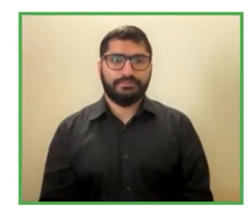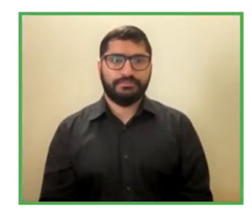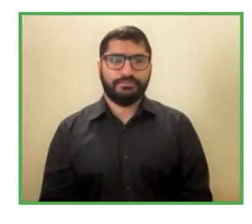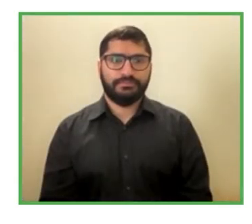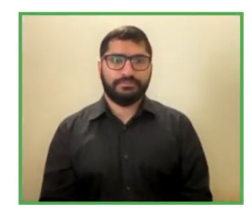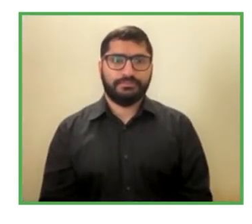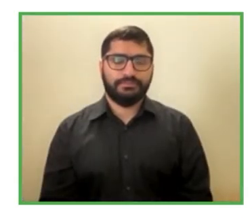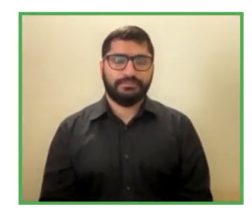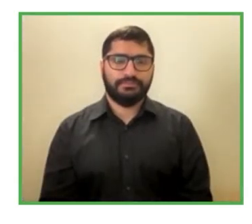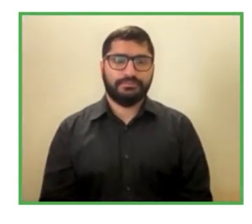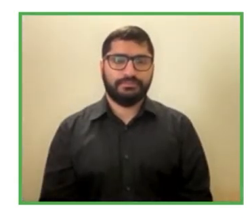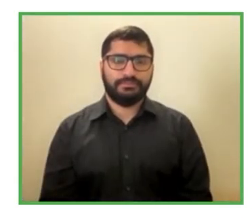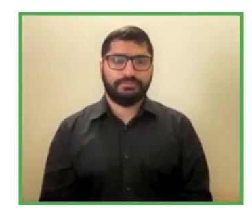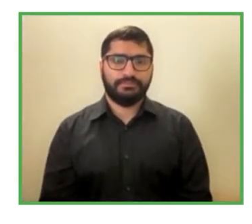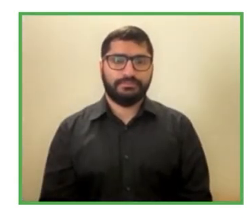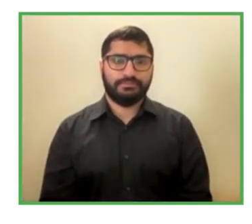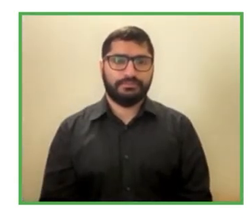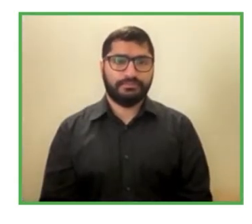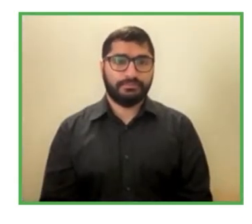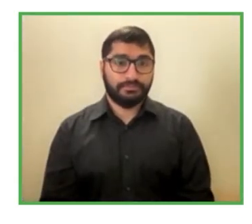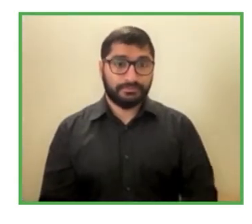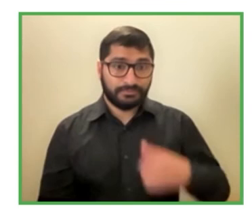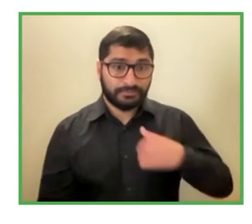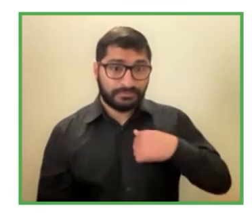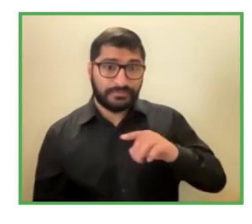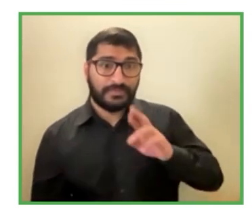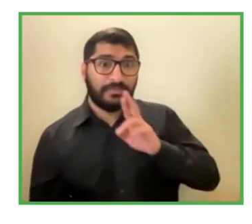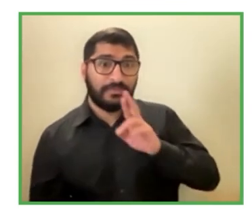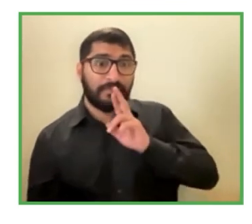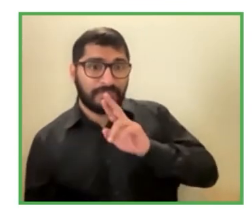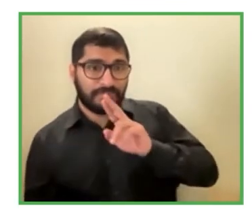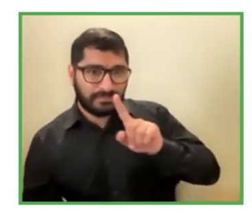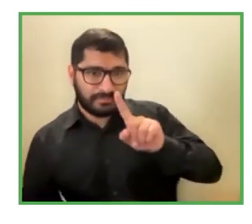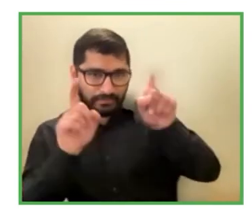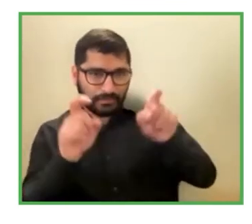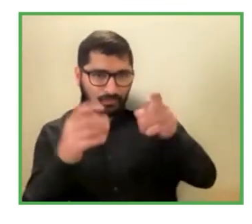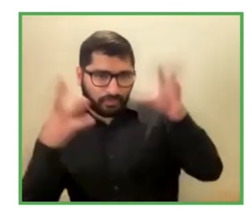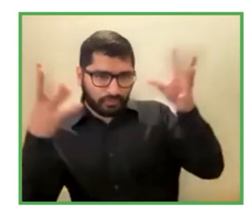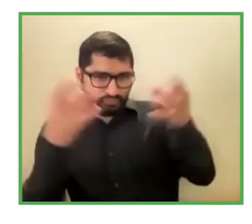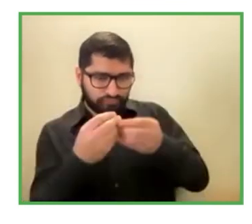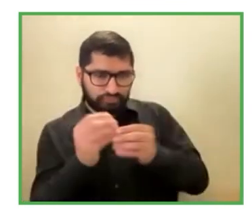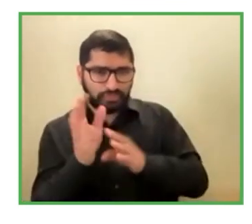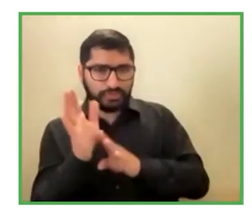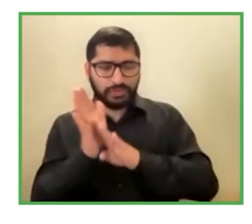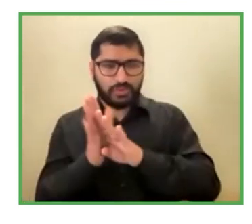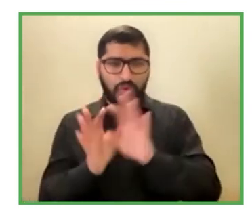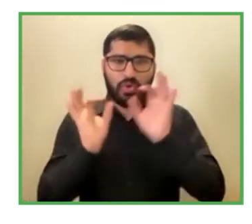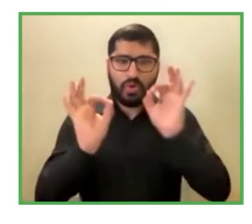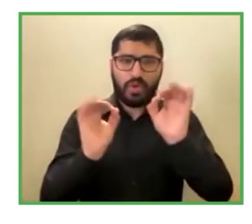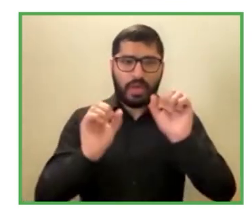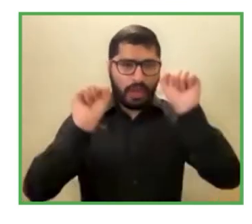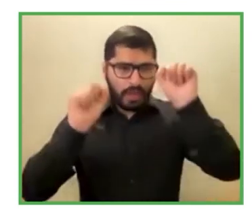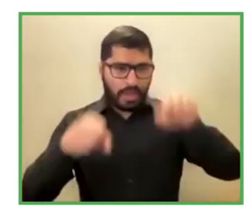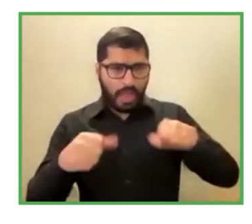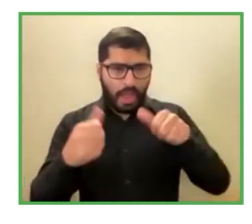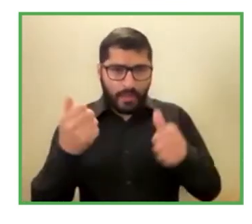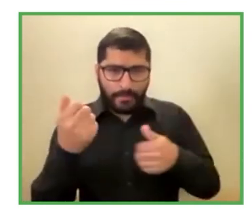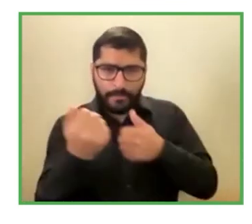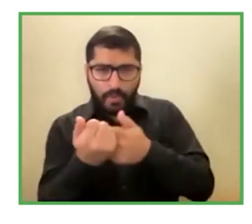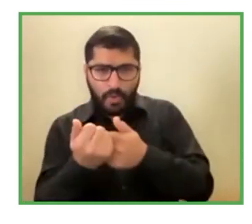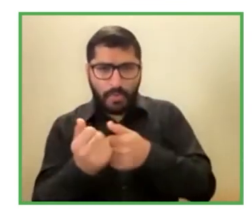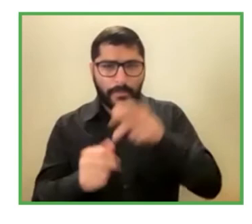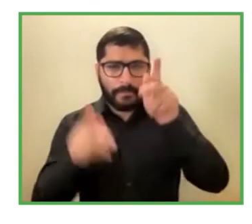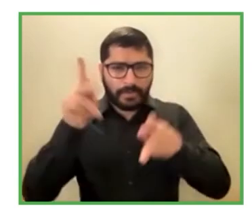Los resultados han sido formidables, ya que permiten un acompañamiento muy de cerca para la persona, y se facilita